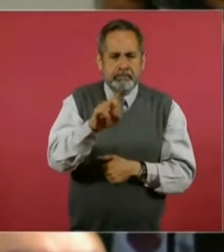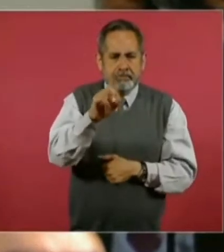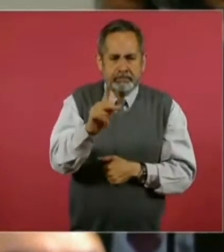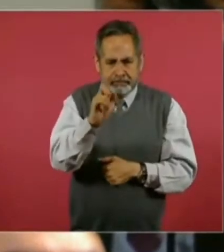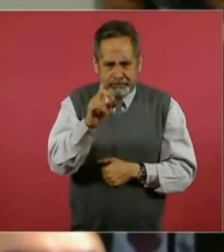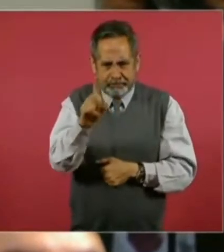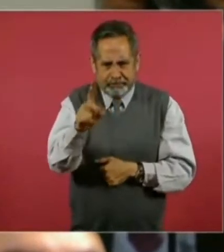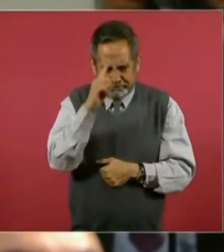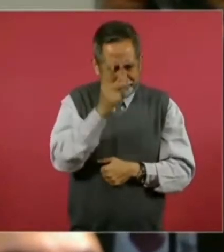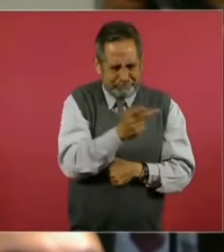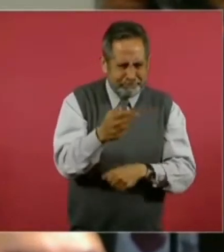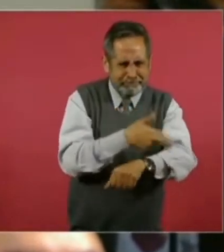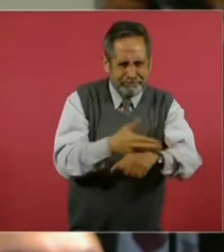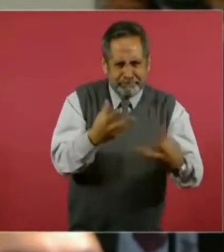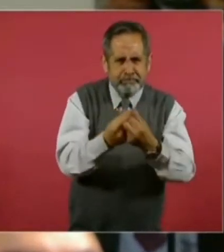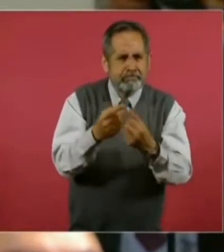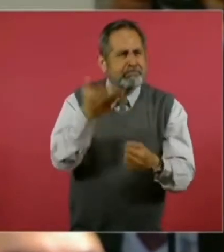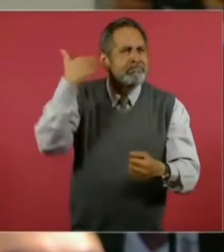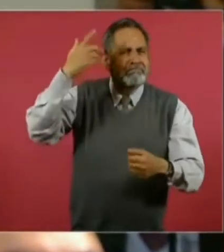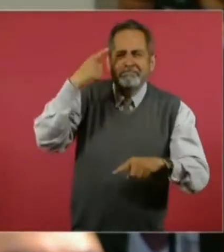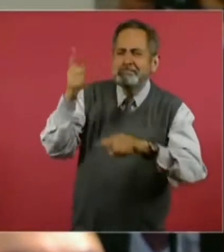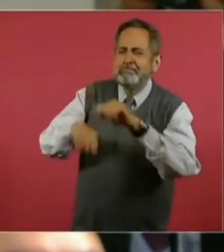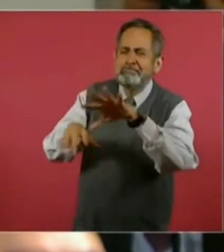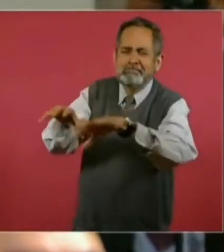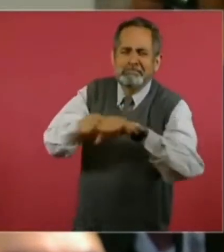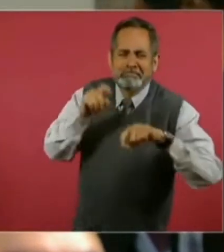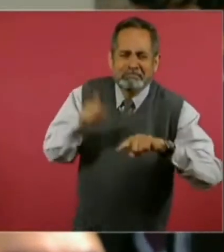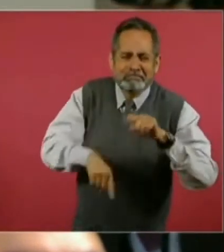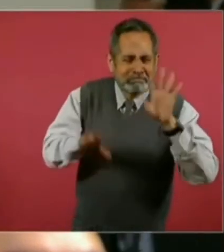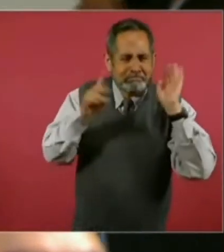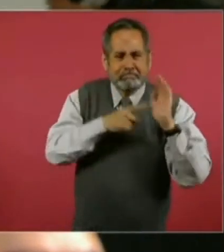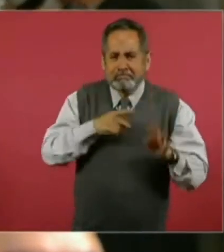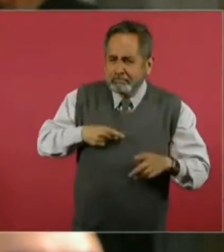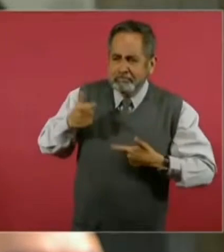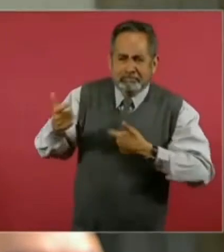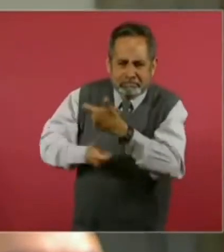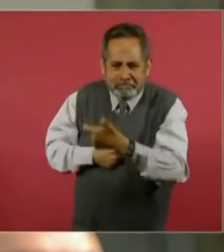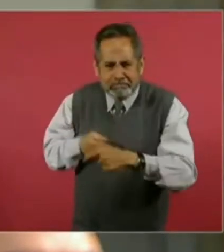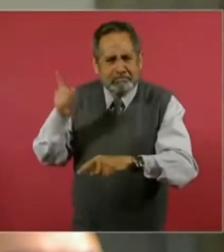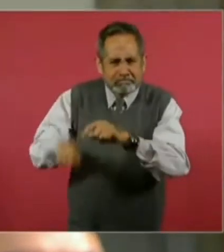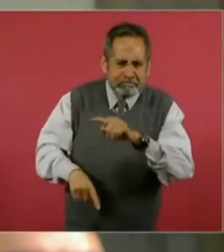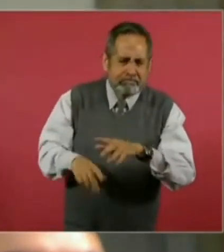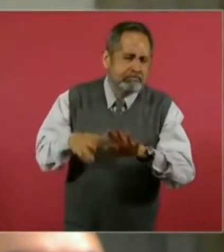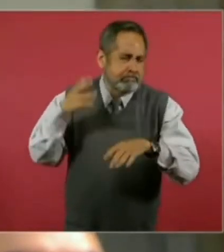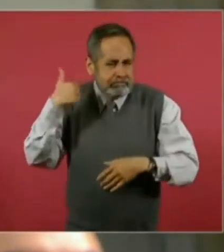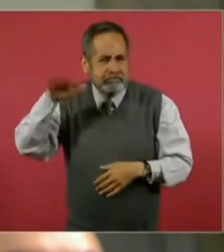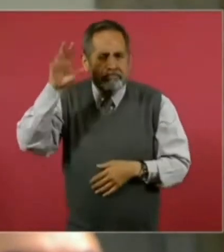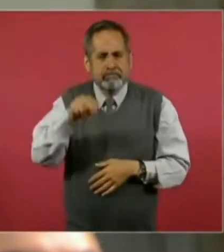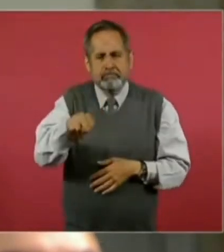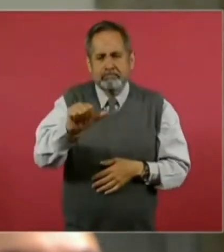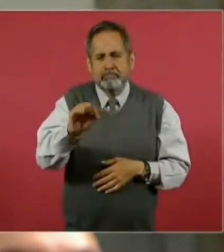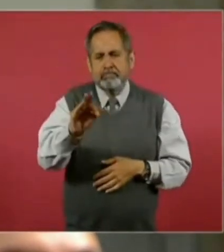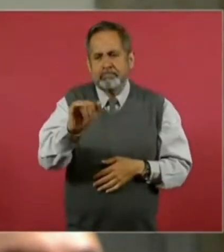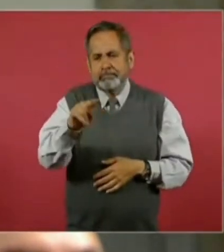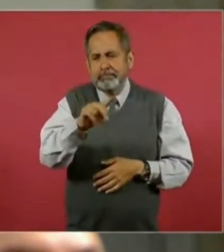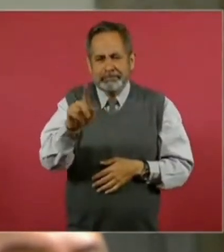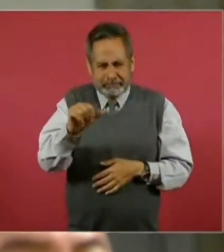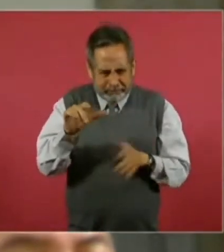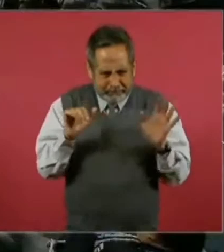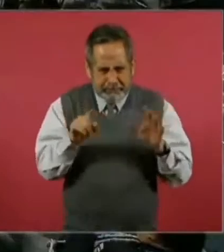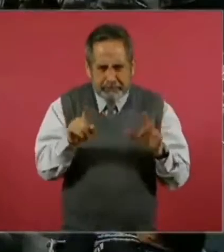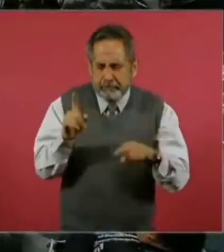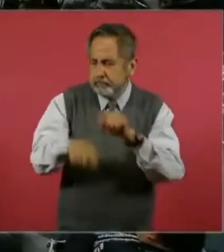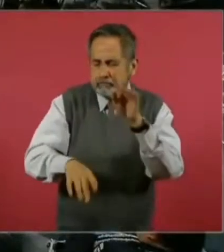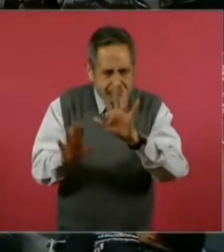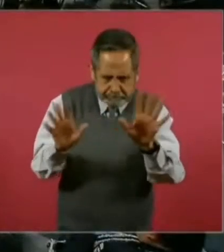se resolviera el problema. Ellos les embargaron por alguna razón, por algún adeudo con la entonces financiera rural. Y este tema